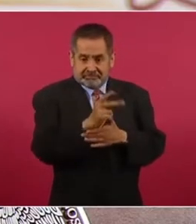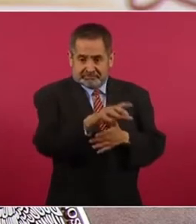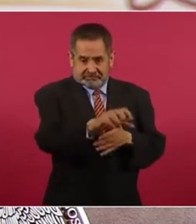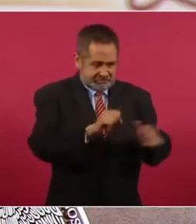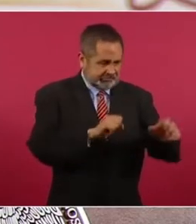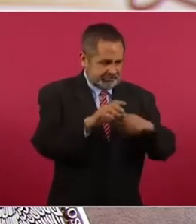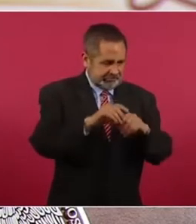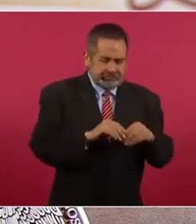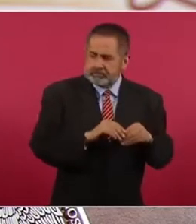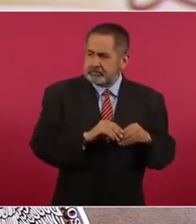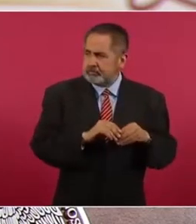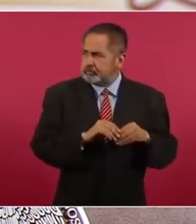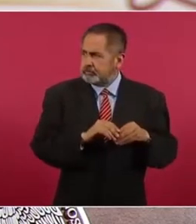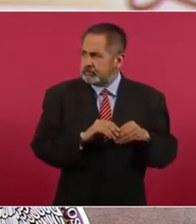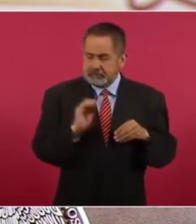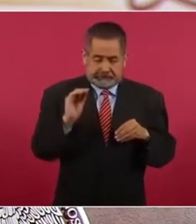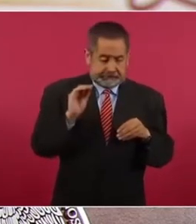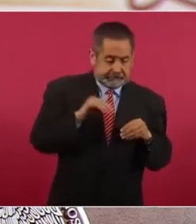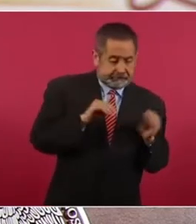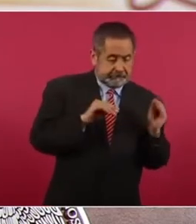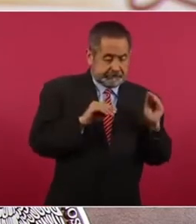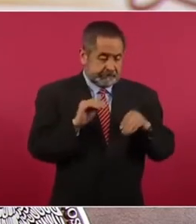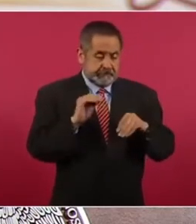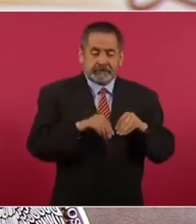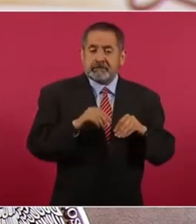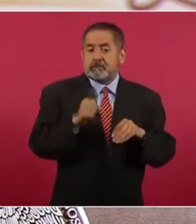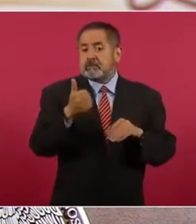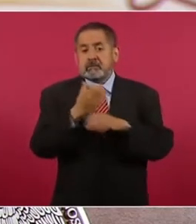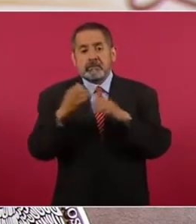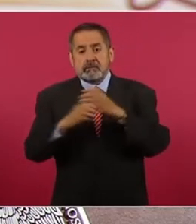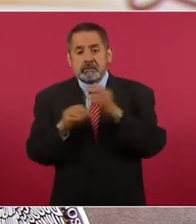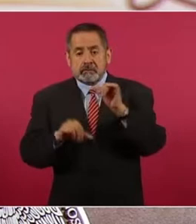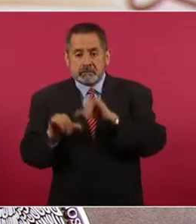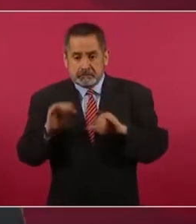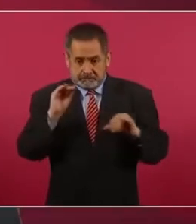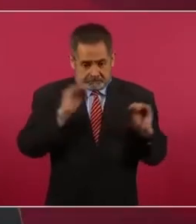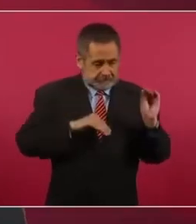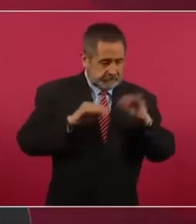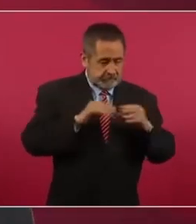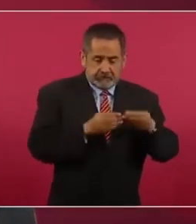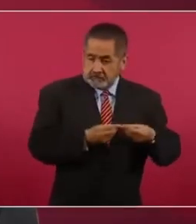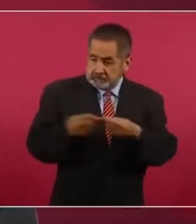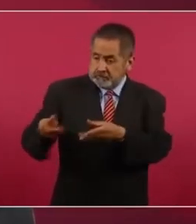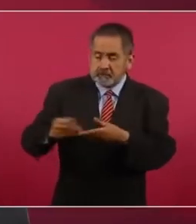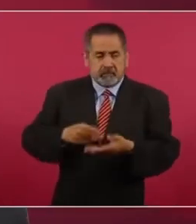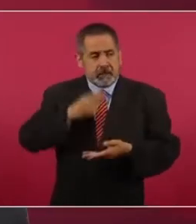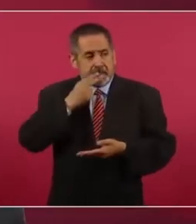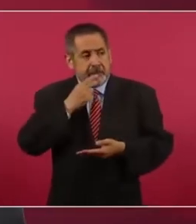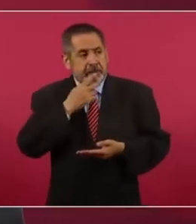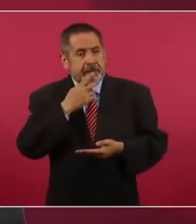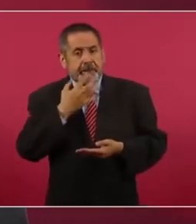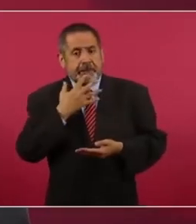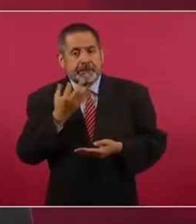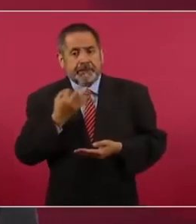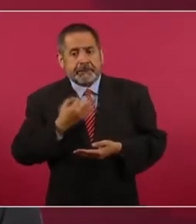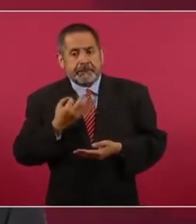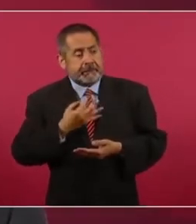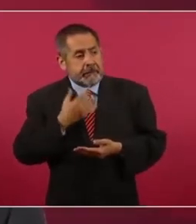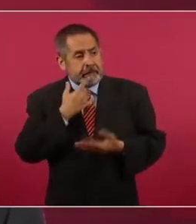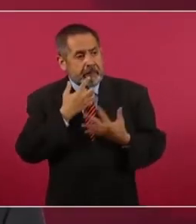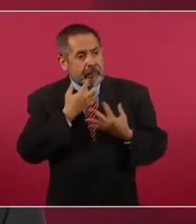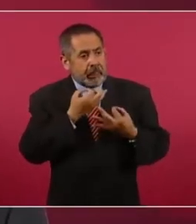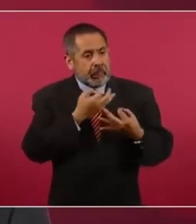añadiendo aditivos, aquí sí, sustancias adicionales para hacerlo más apetecible, más adictivo,